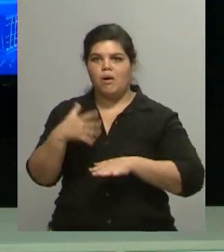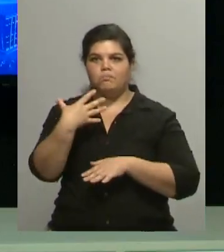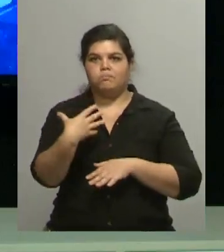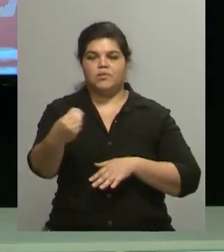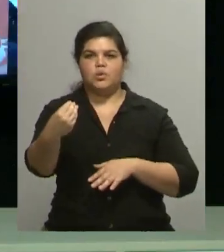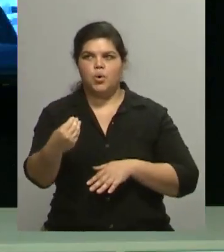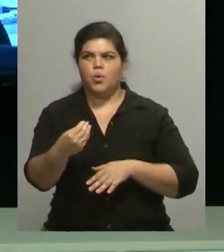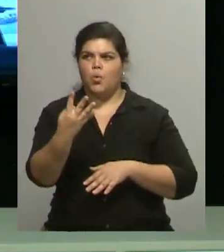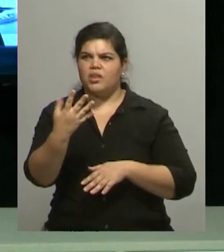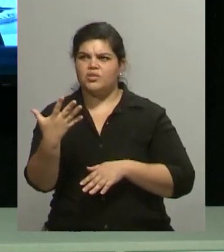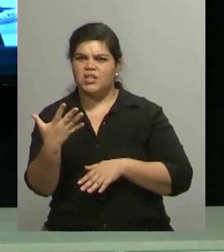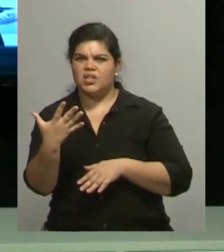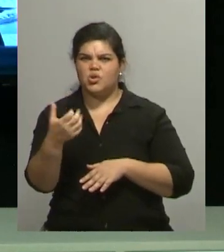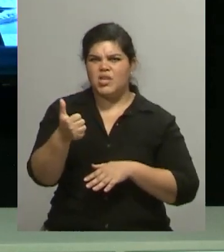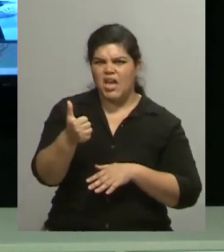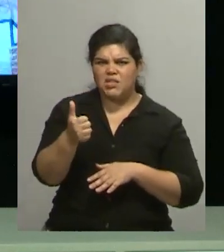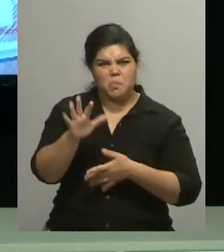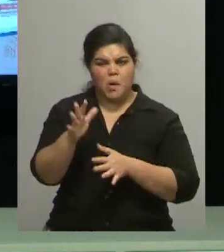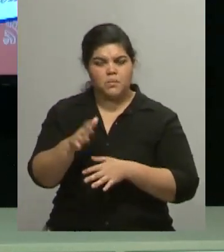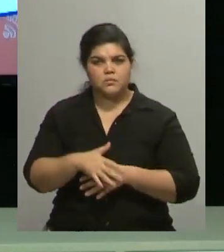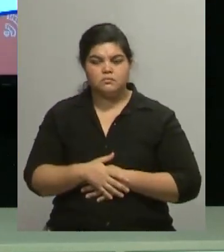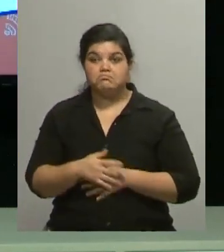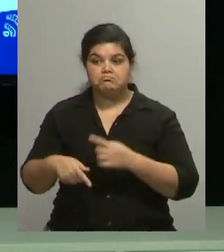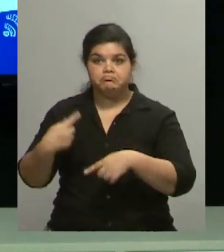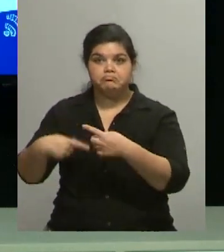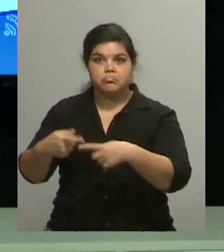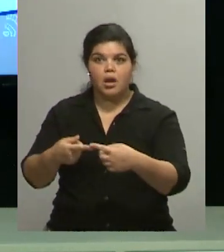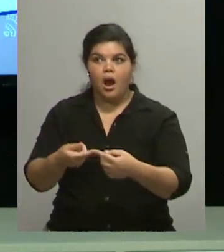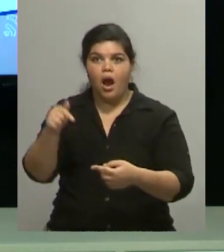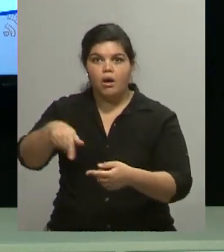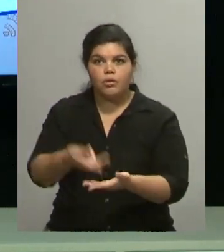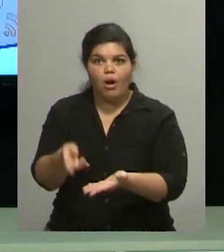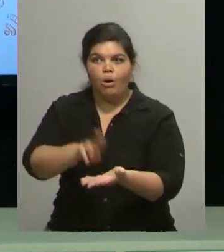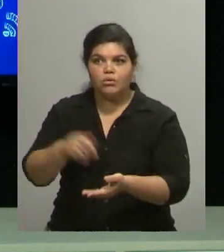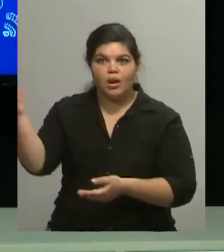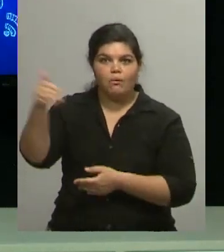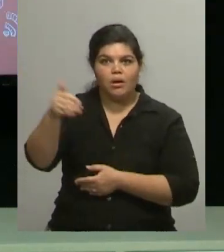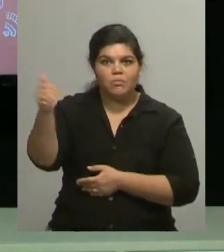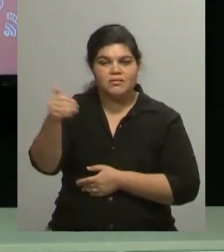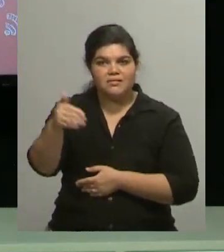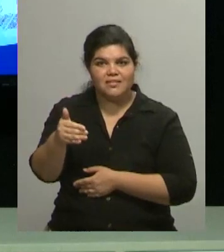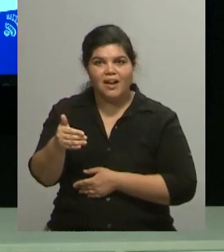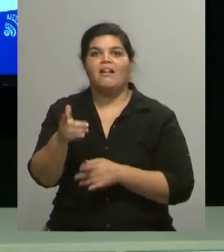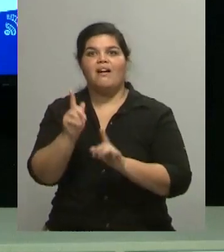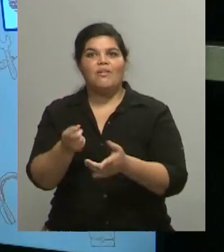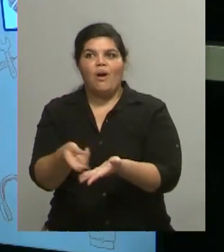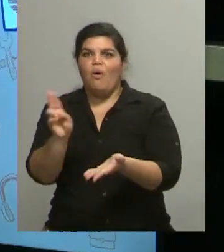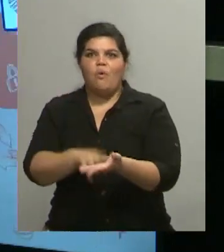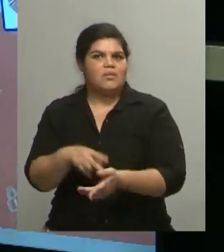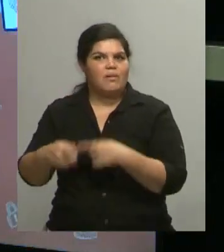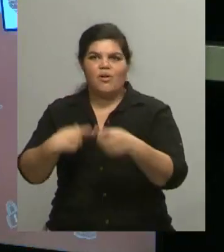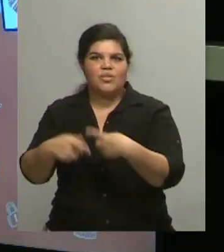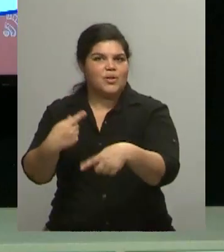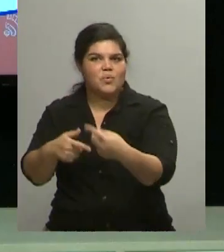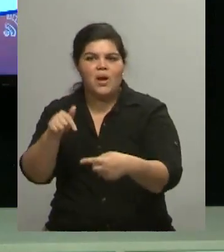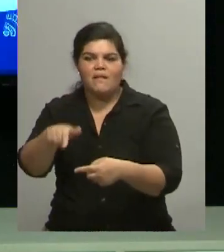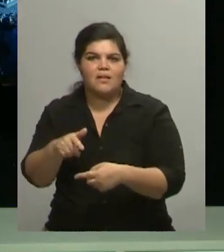alumnas que tuvimos durante ese año después son las que han vuelto a la hora de que el taller se volviera presencial y siguen